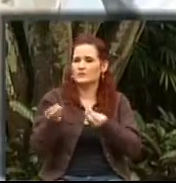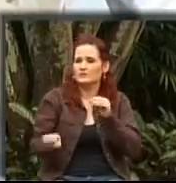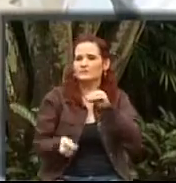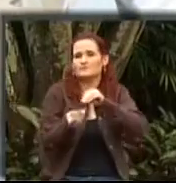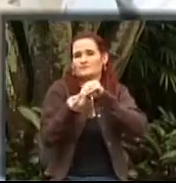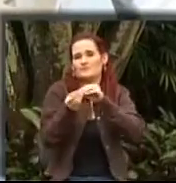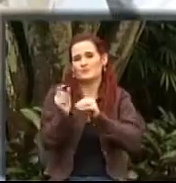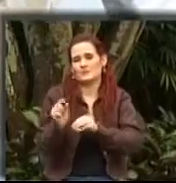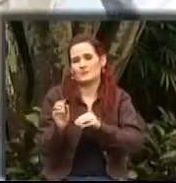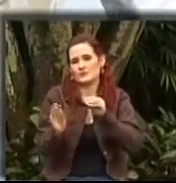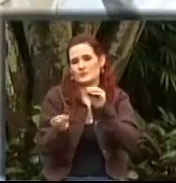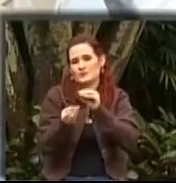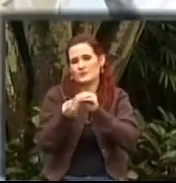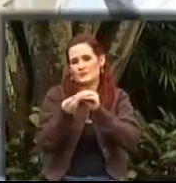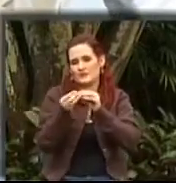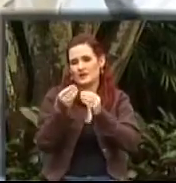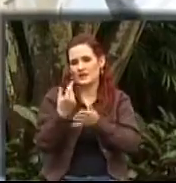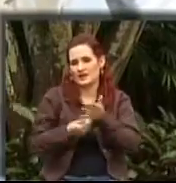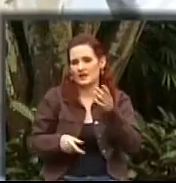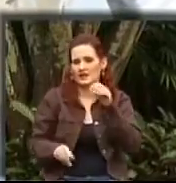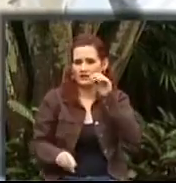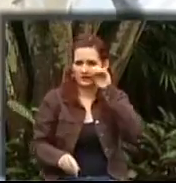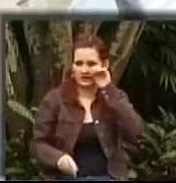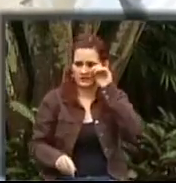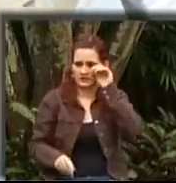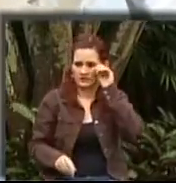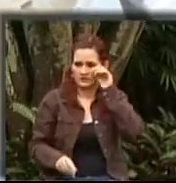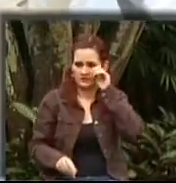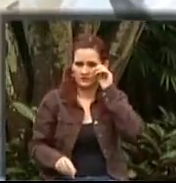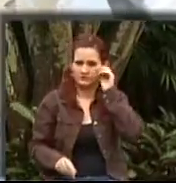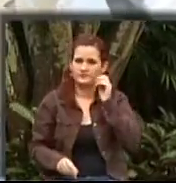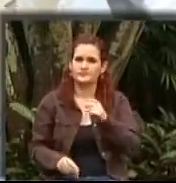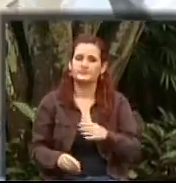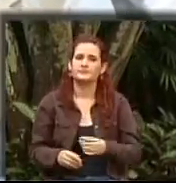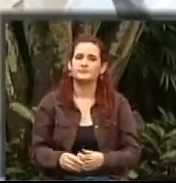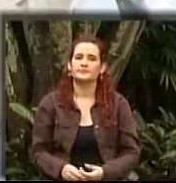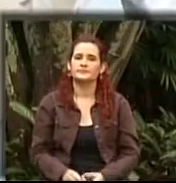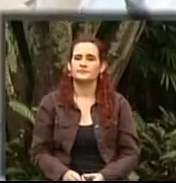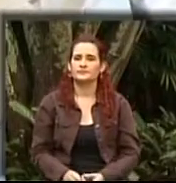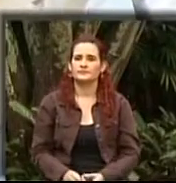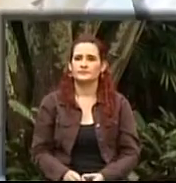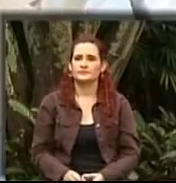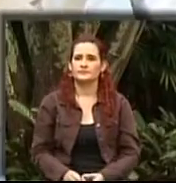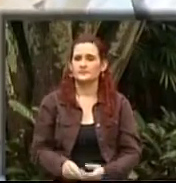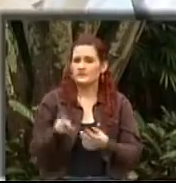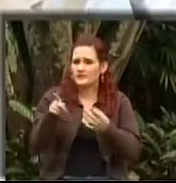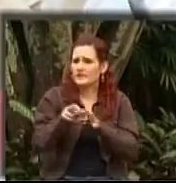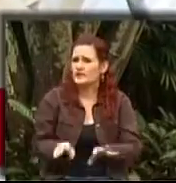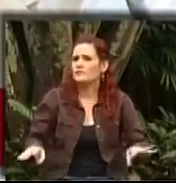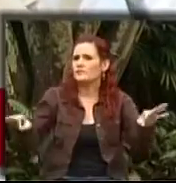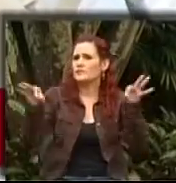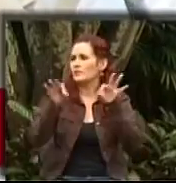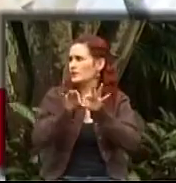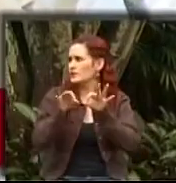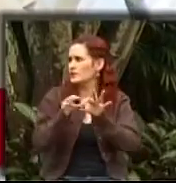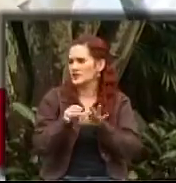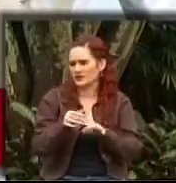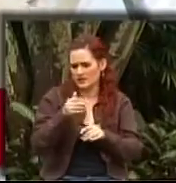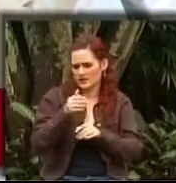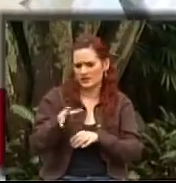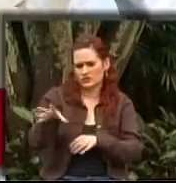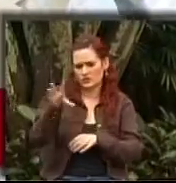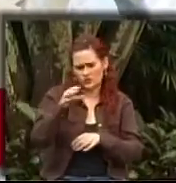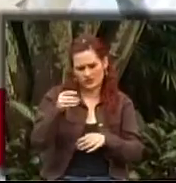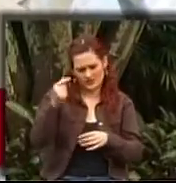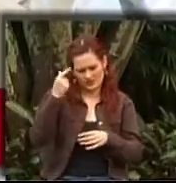antes de que te vayas con respecto a lo que decías ahorita, que hacías ese planteamiento de que necesario que vivamos algo